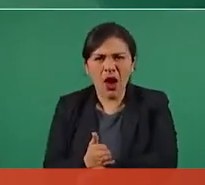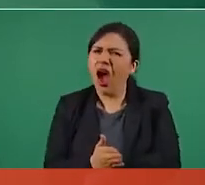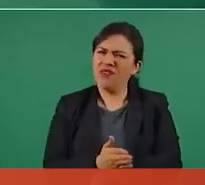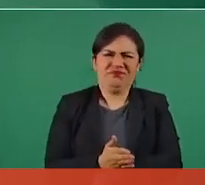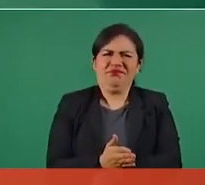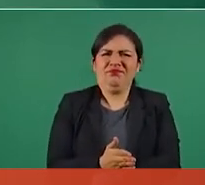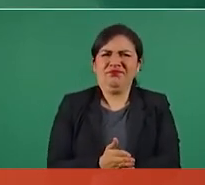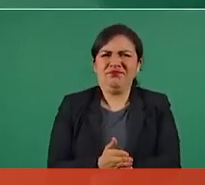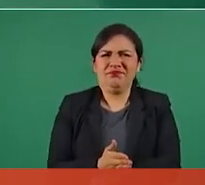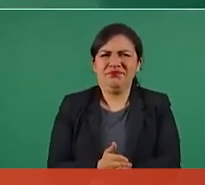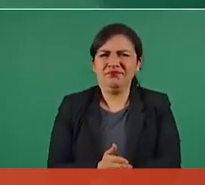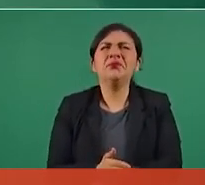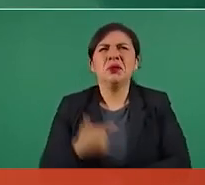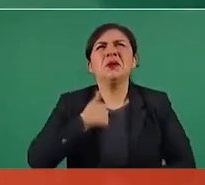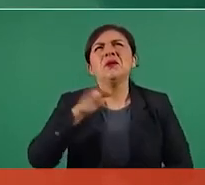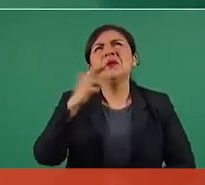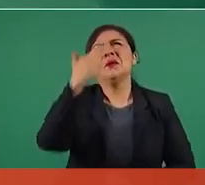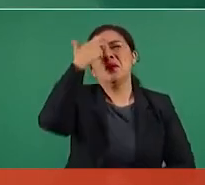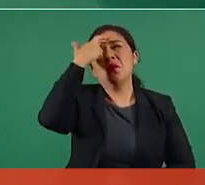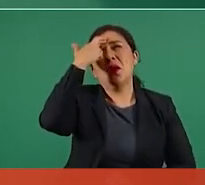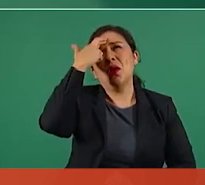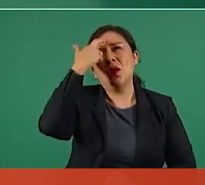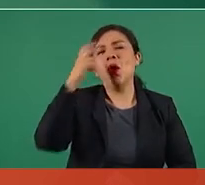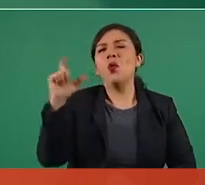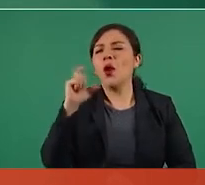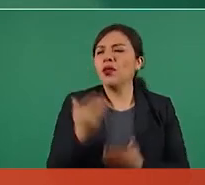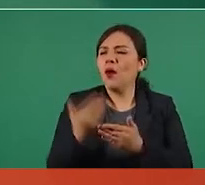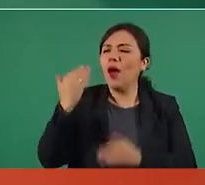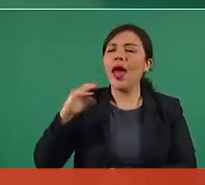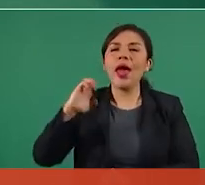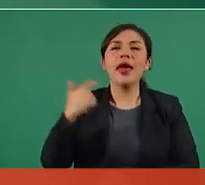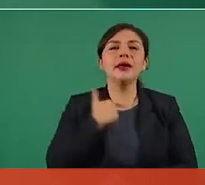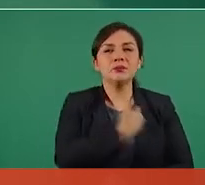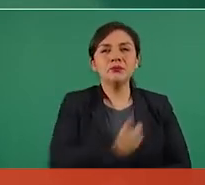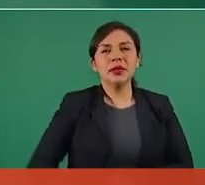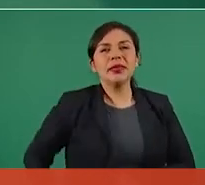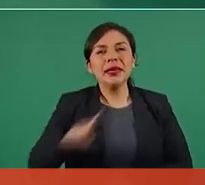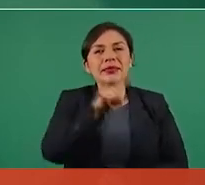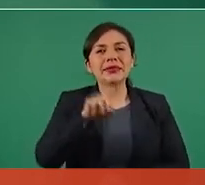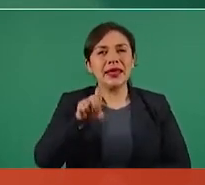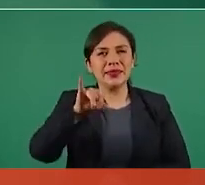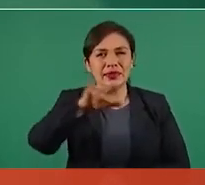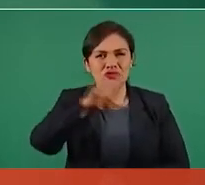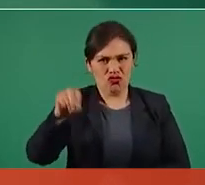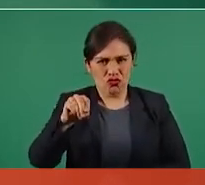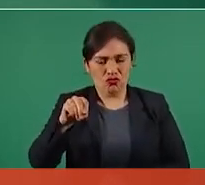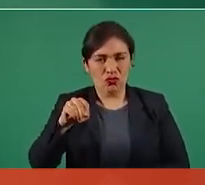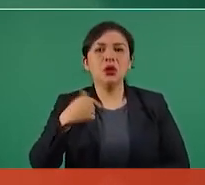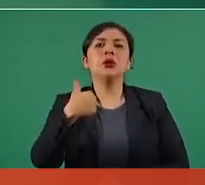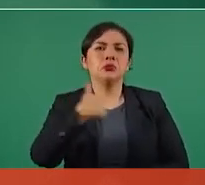Recuerdo que cuando el presidente Zedillo, yo lo defendí